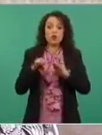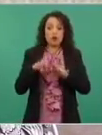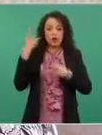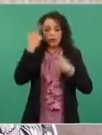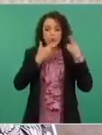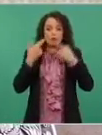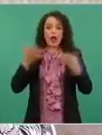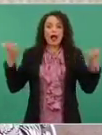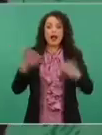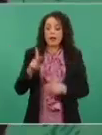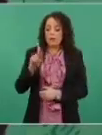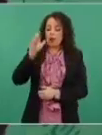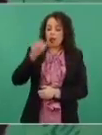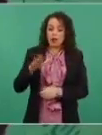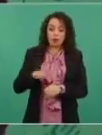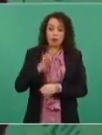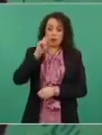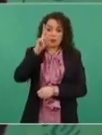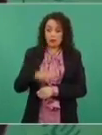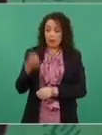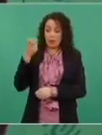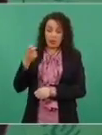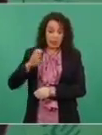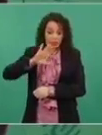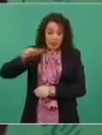lamentable este accidente.